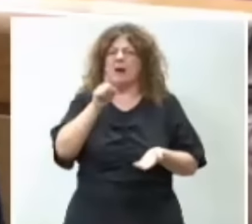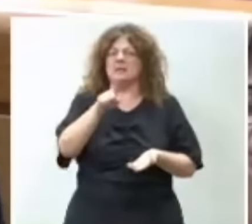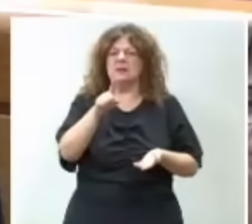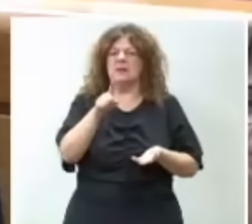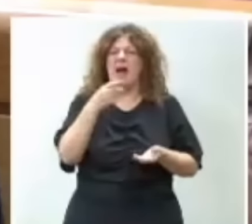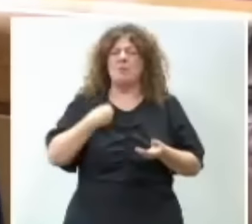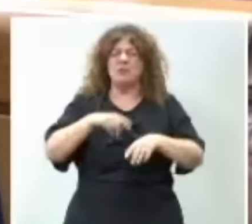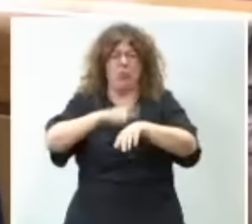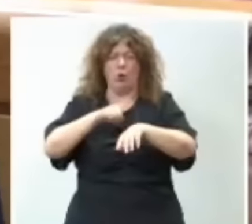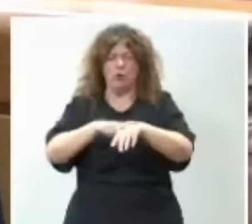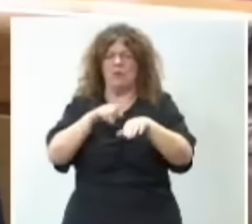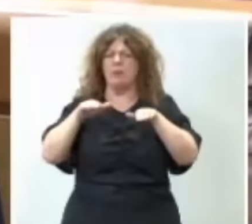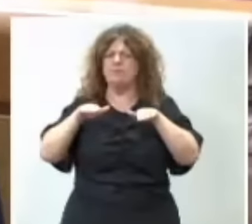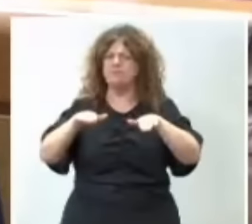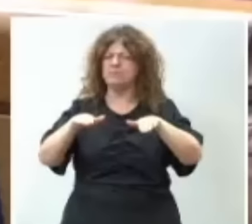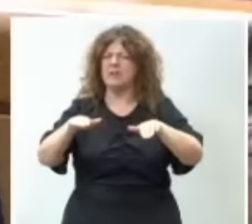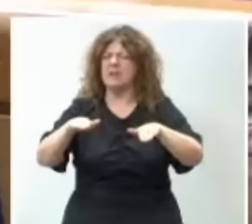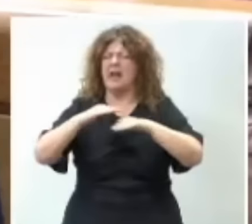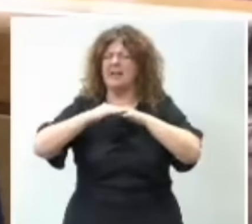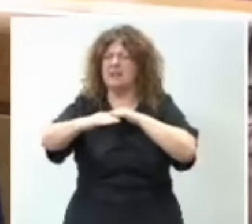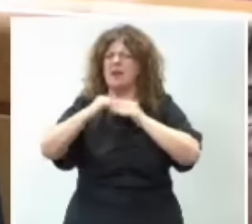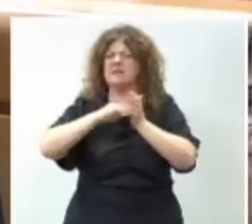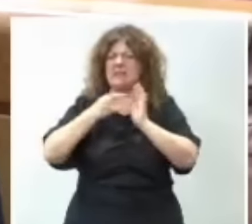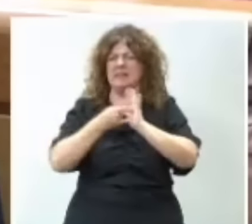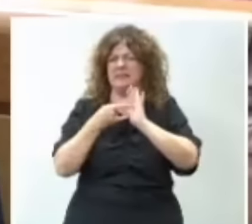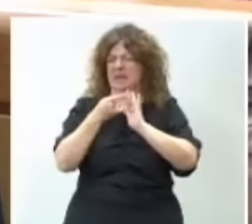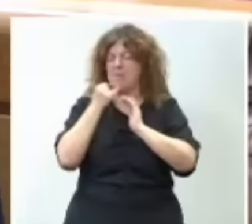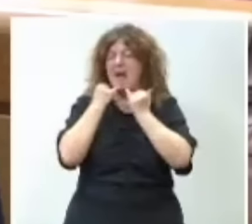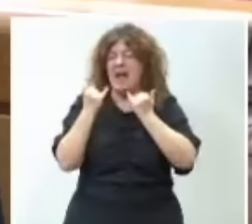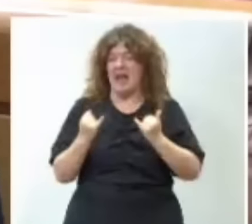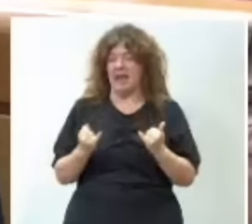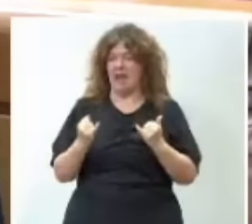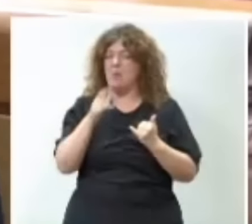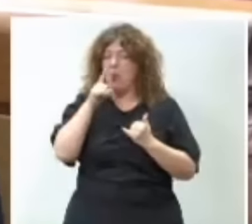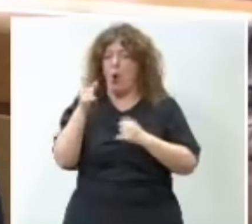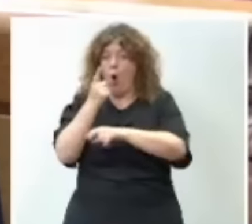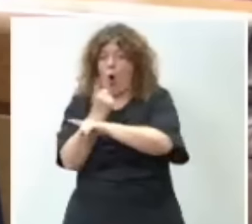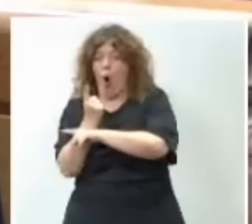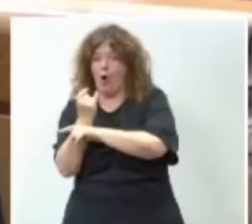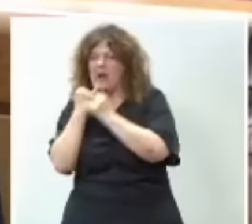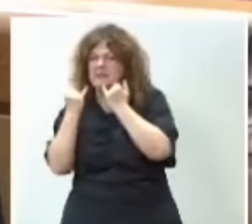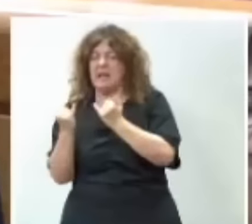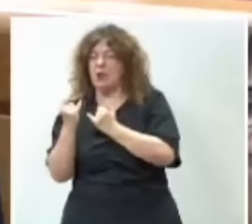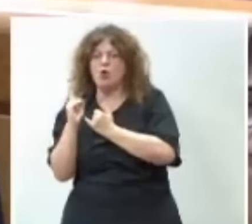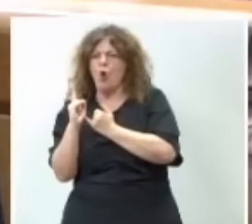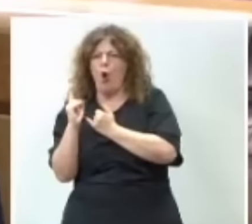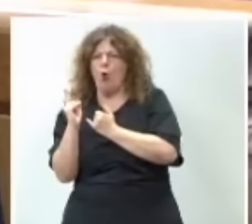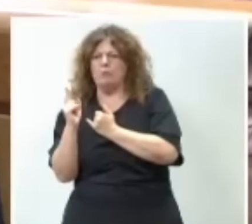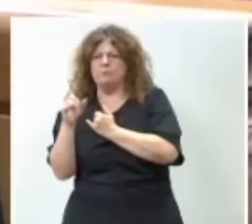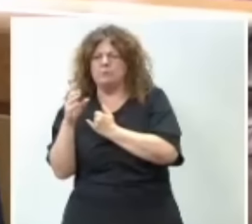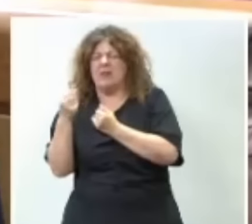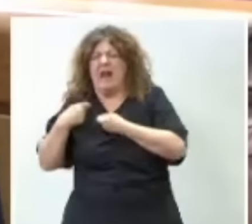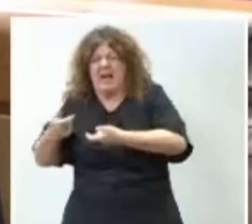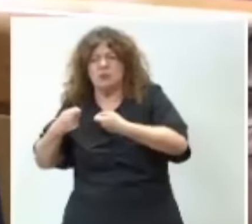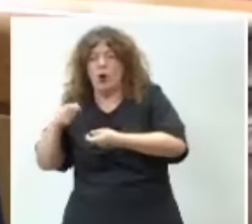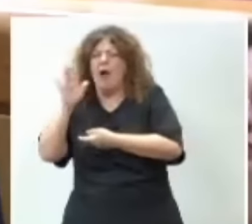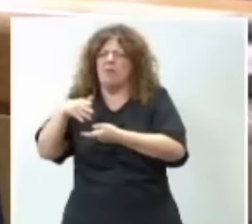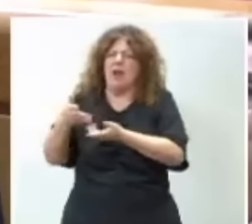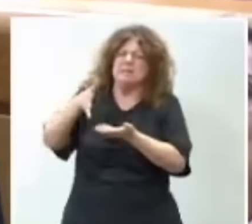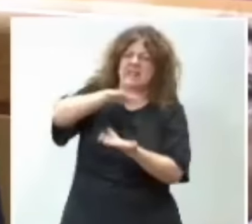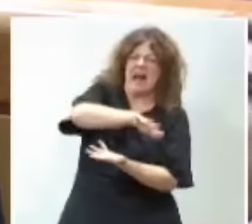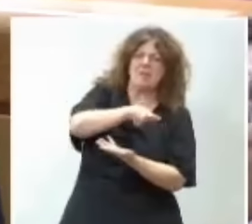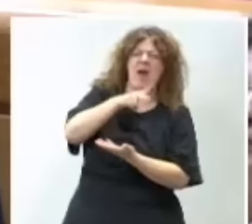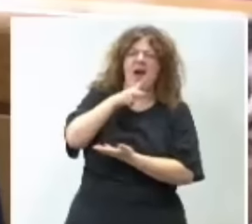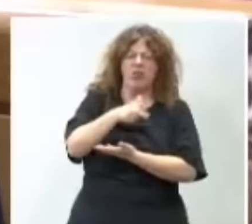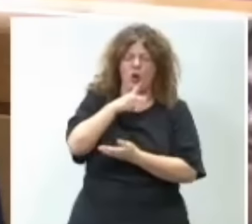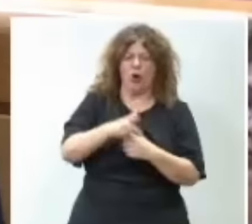ofrecer estabilidad en el sistema eléctrico en las horas en las que esa electricidad no consumida puede convertirse en hidrógeno. Es verdad que el